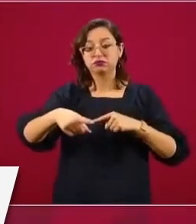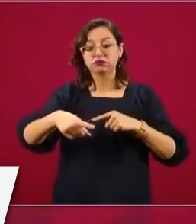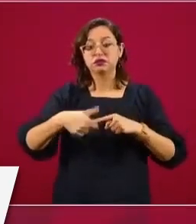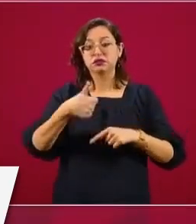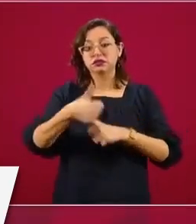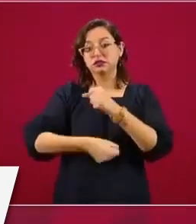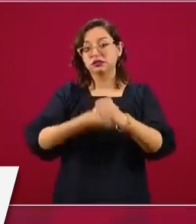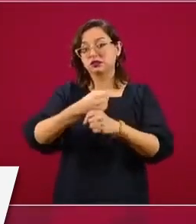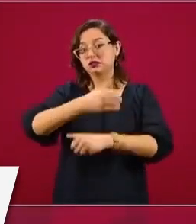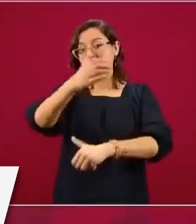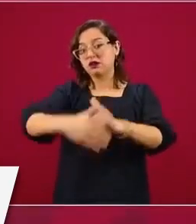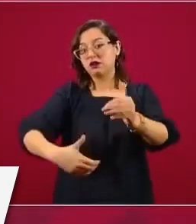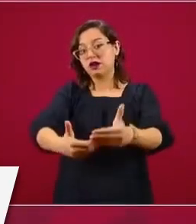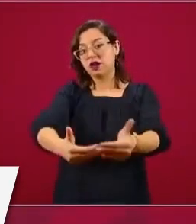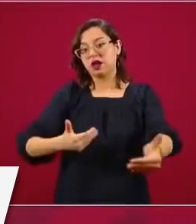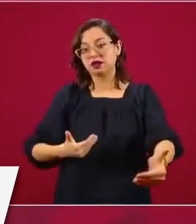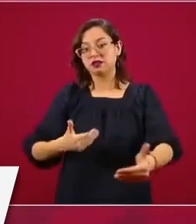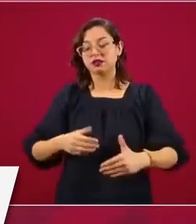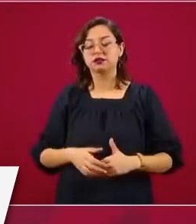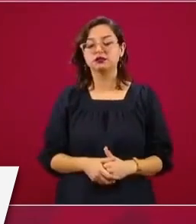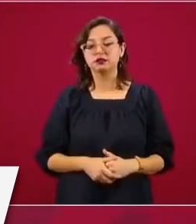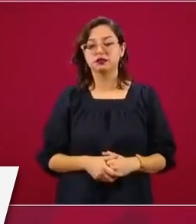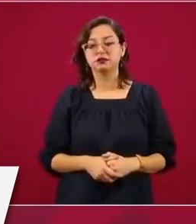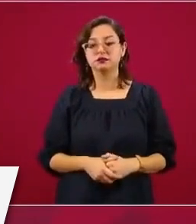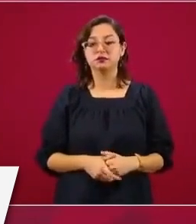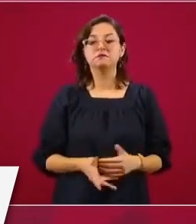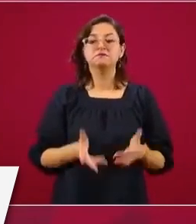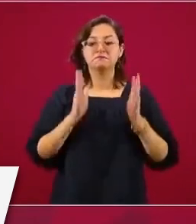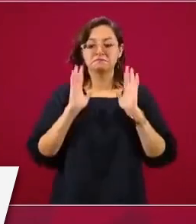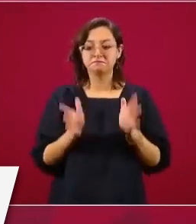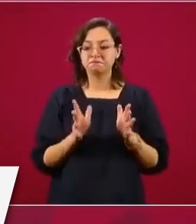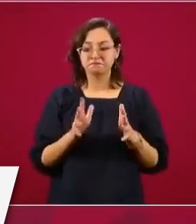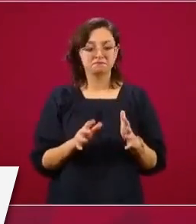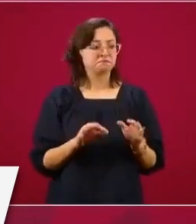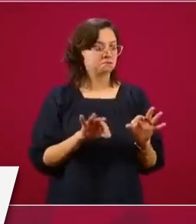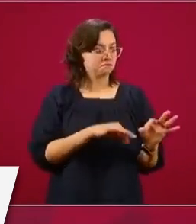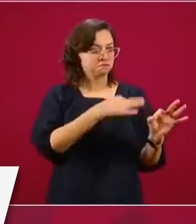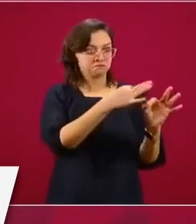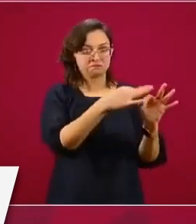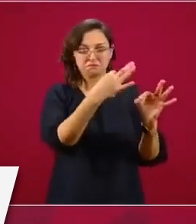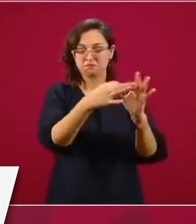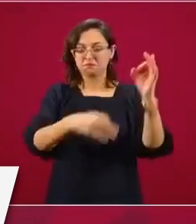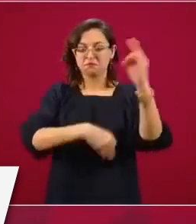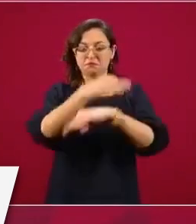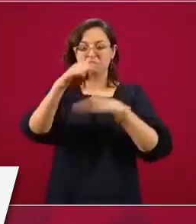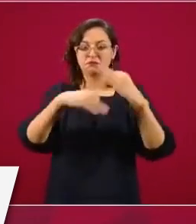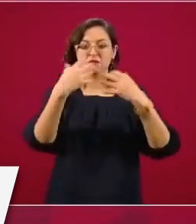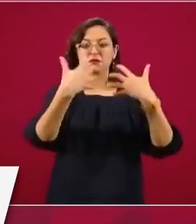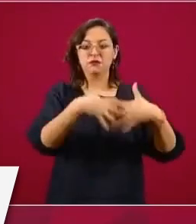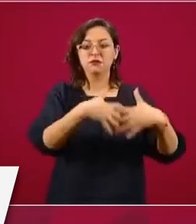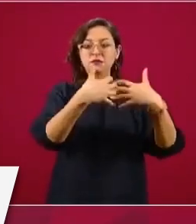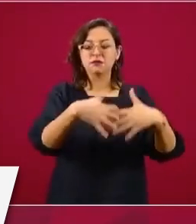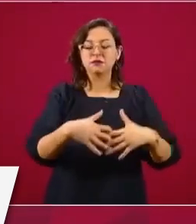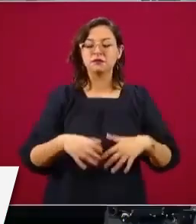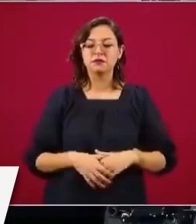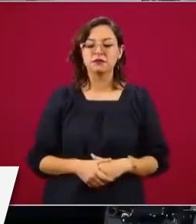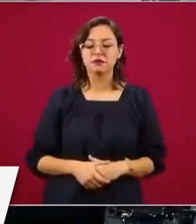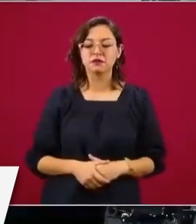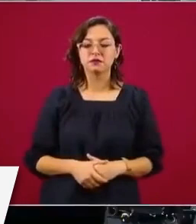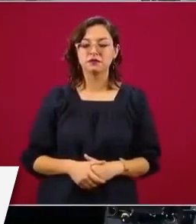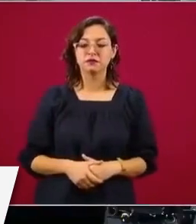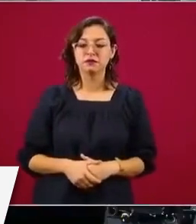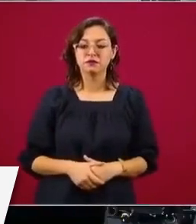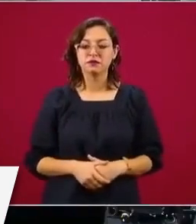el gobierno, que ya van a estar funcionando todas las refinerías. Entonces,